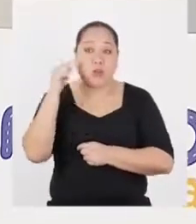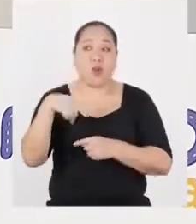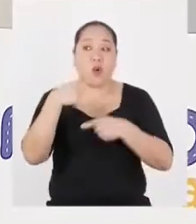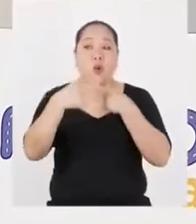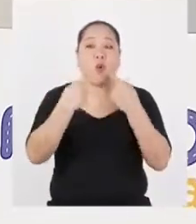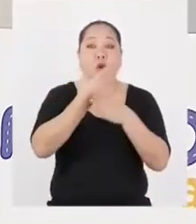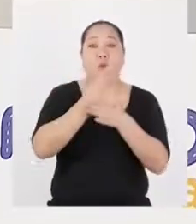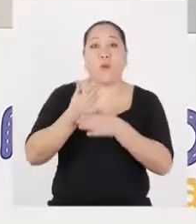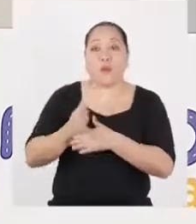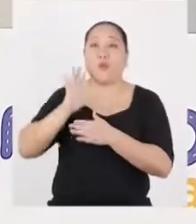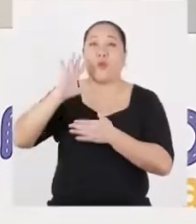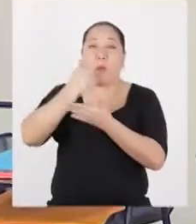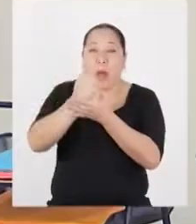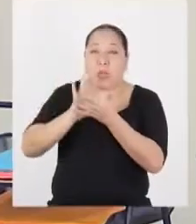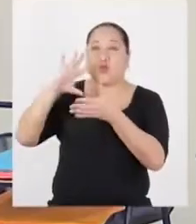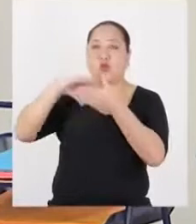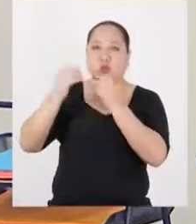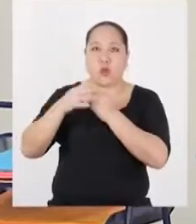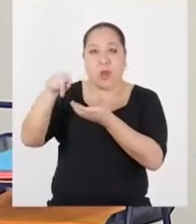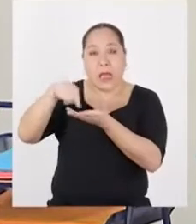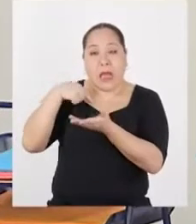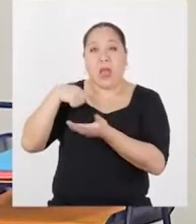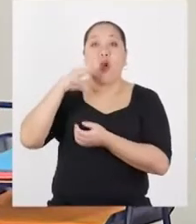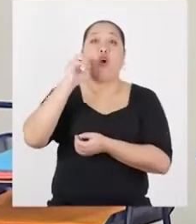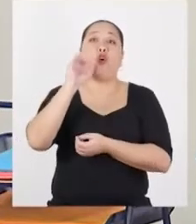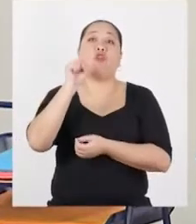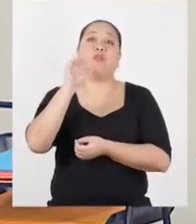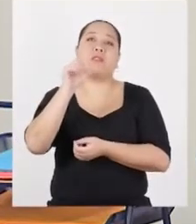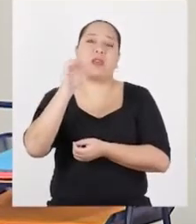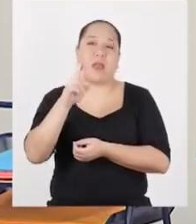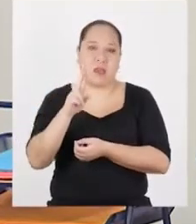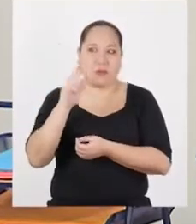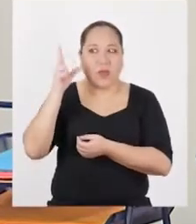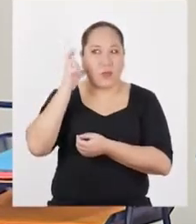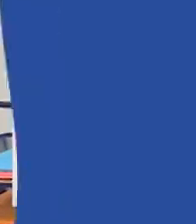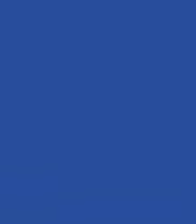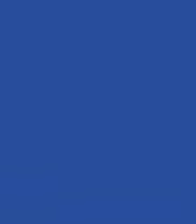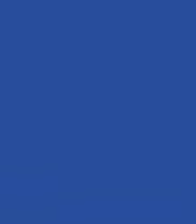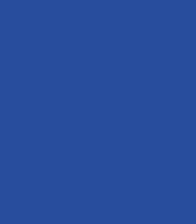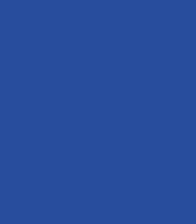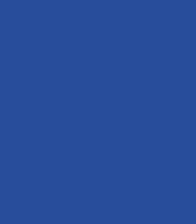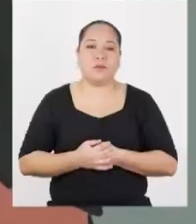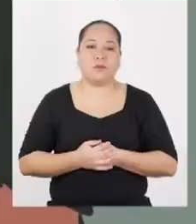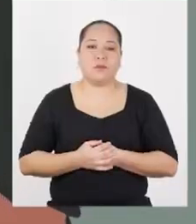parte de su historia se llama Oscar. Nos ha mandado una grabación que nos servirá de mucho. Escuchemos.